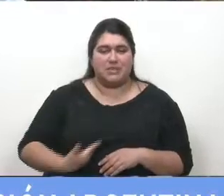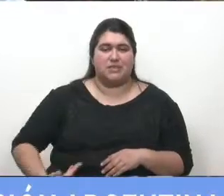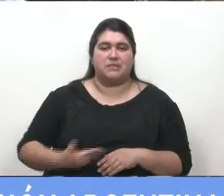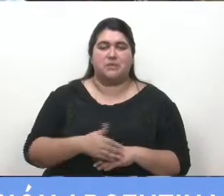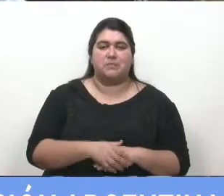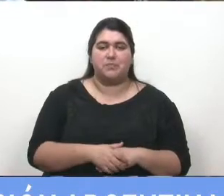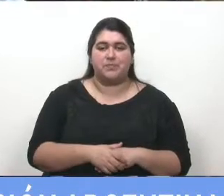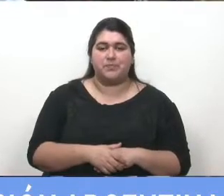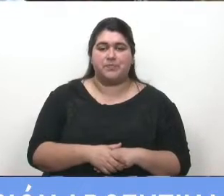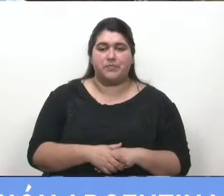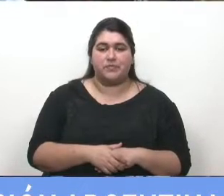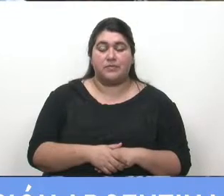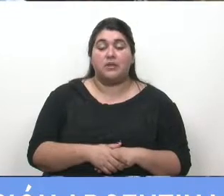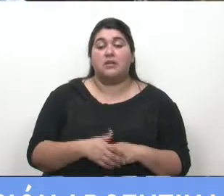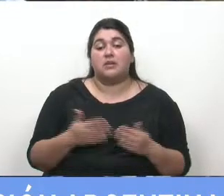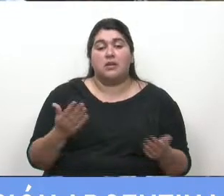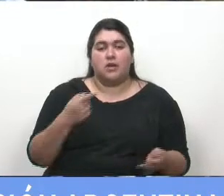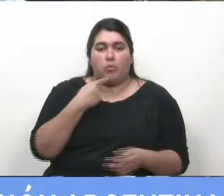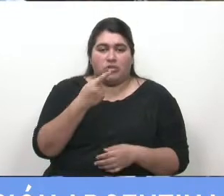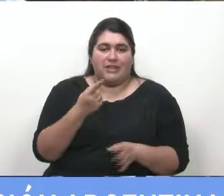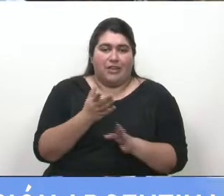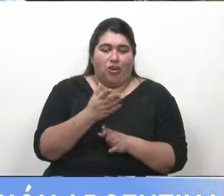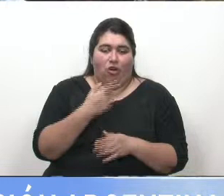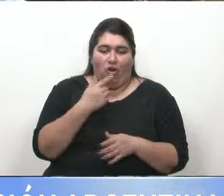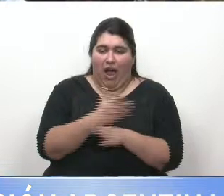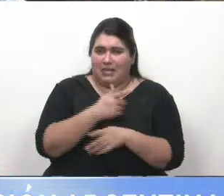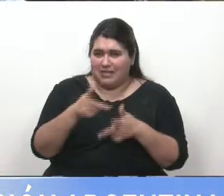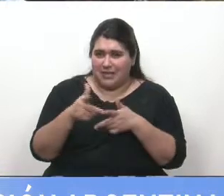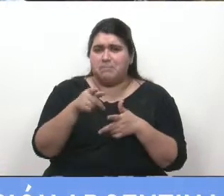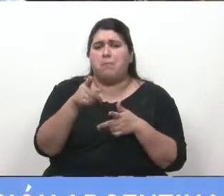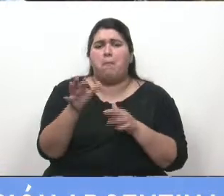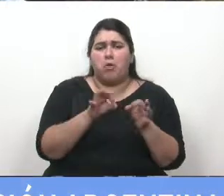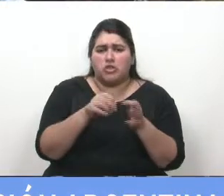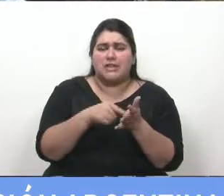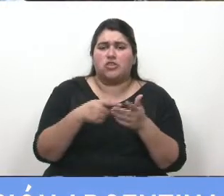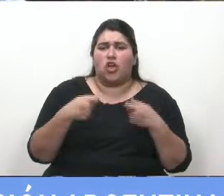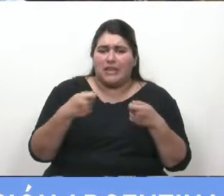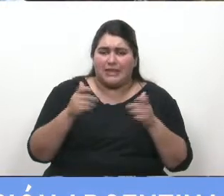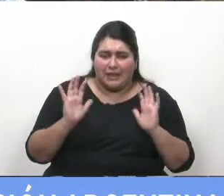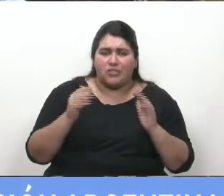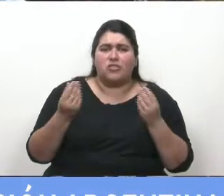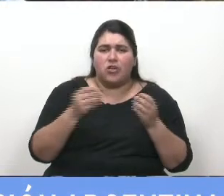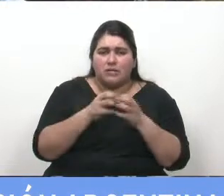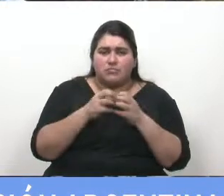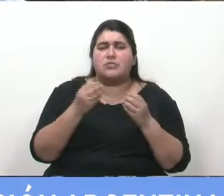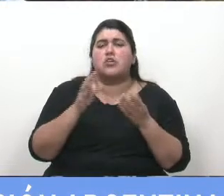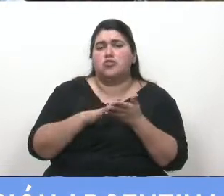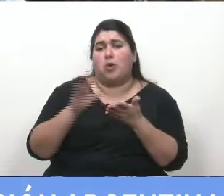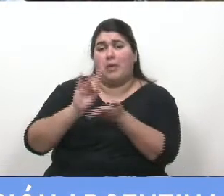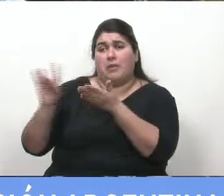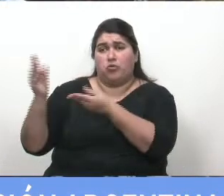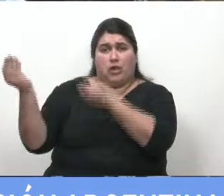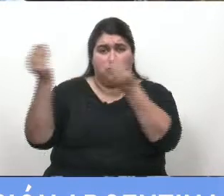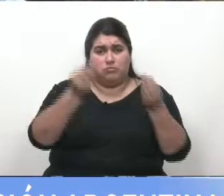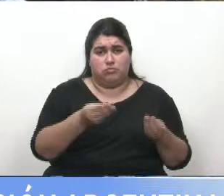Bueno, como se dijo, estamos tratando un proyecto que viene en revisión desde Cámara de Diputados y que trata el